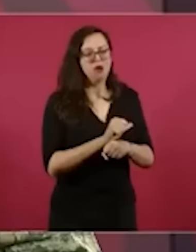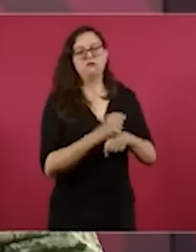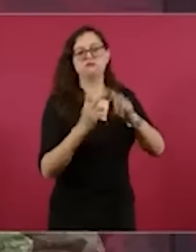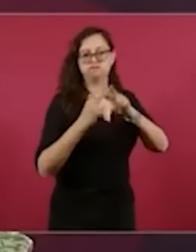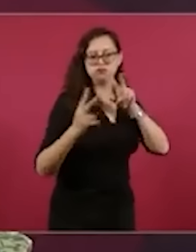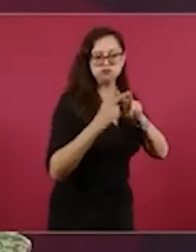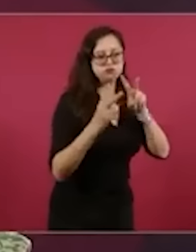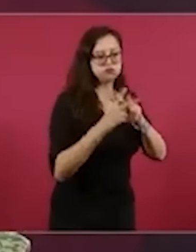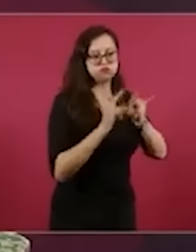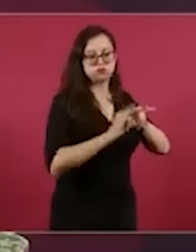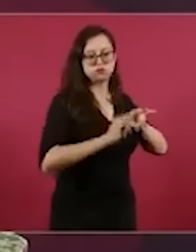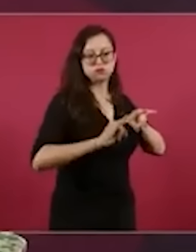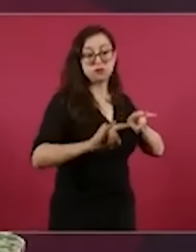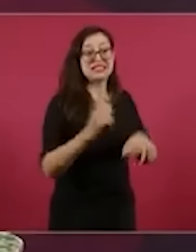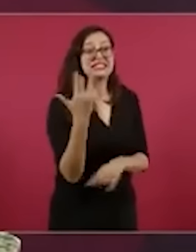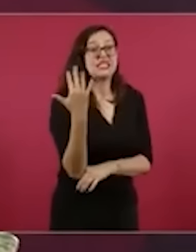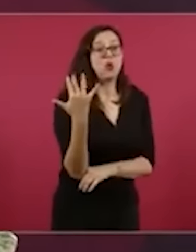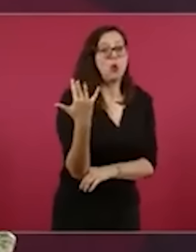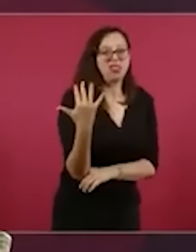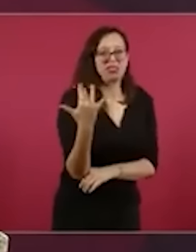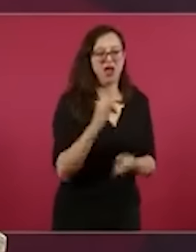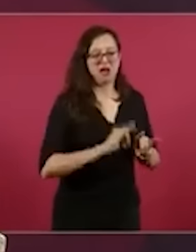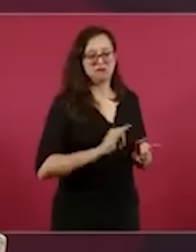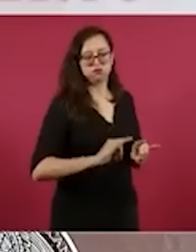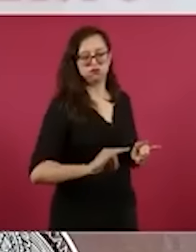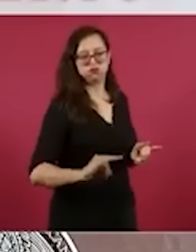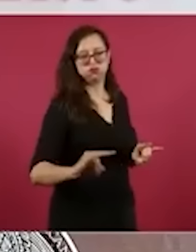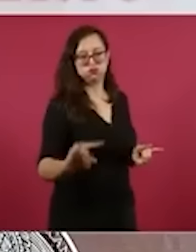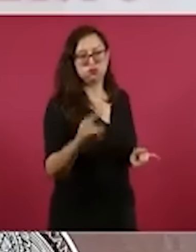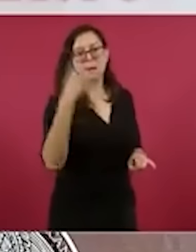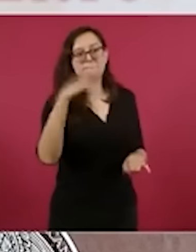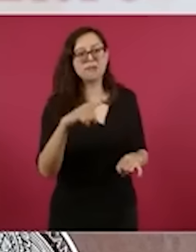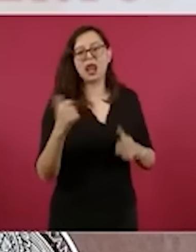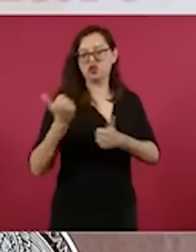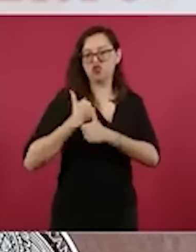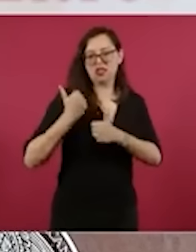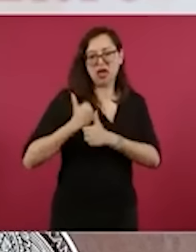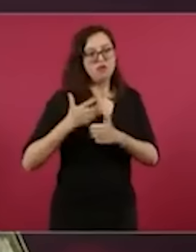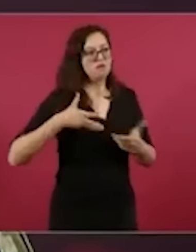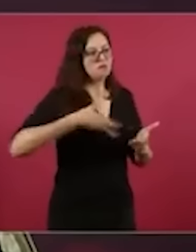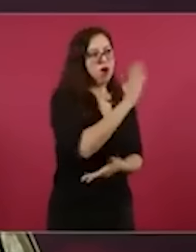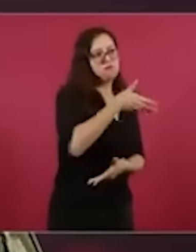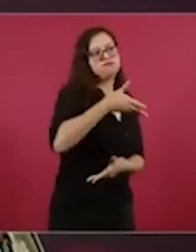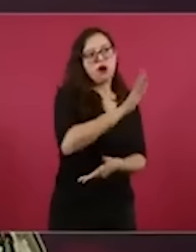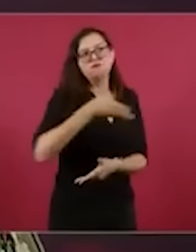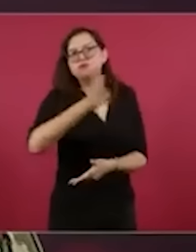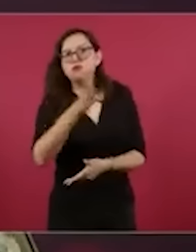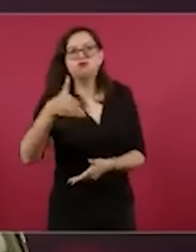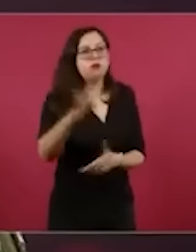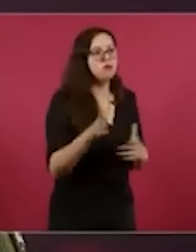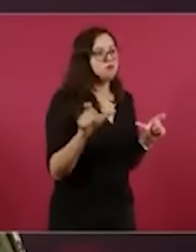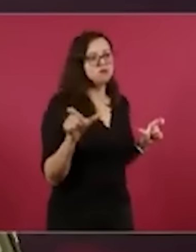reforzamos con 50 camionetas para poder desplegar al personal que estábamos concentrando de